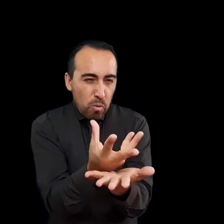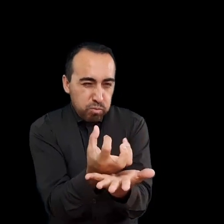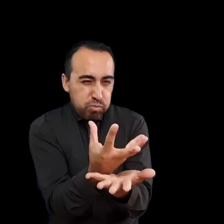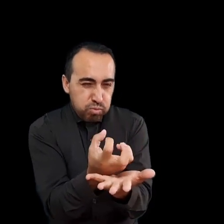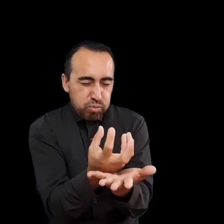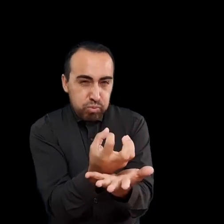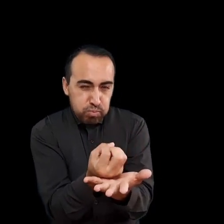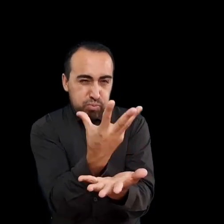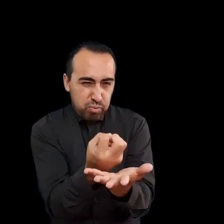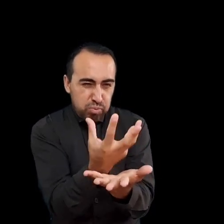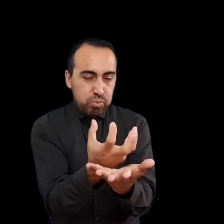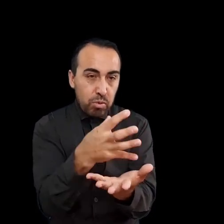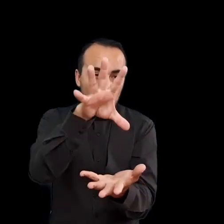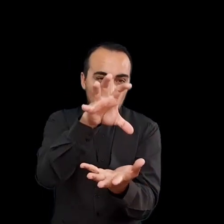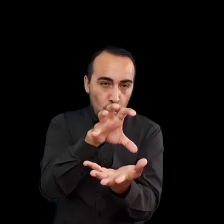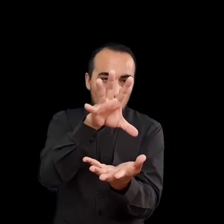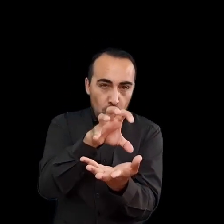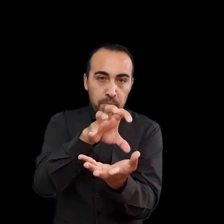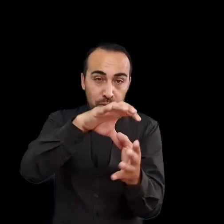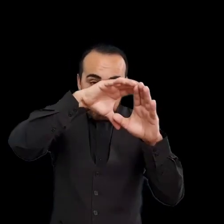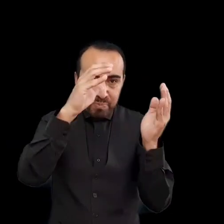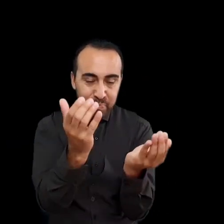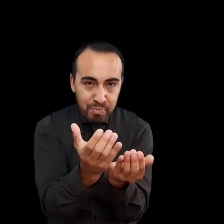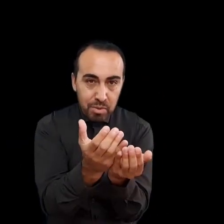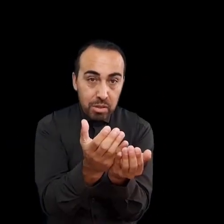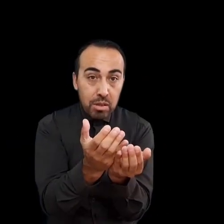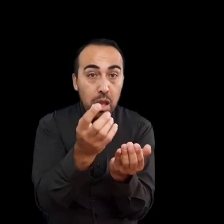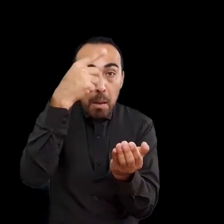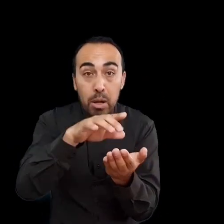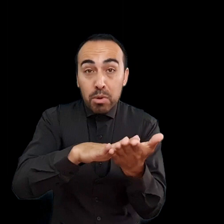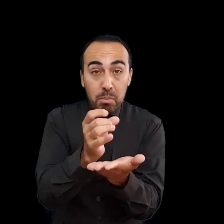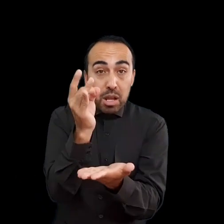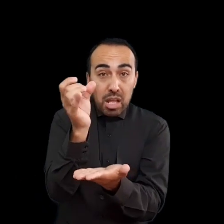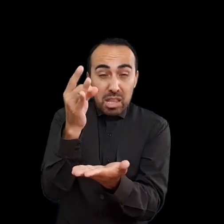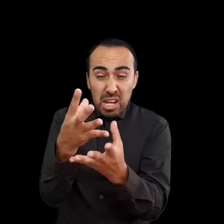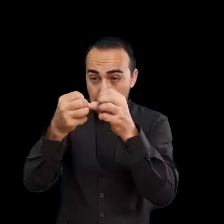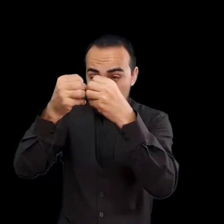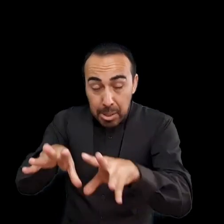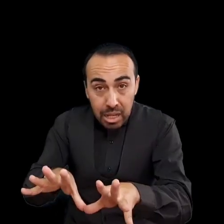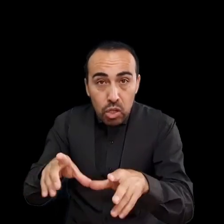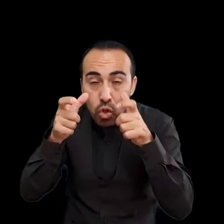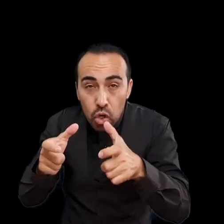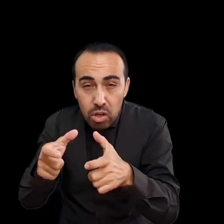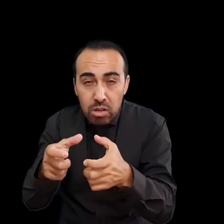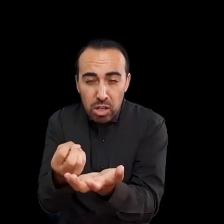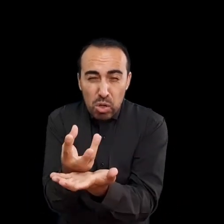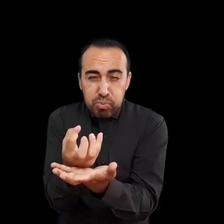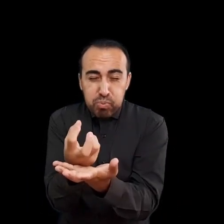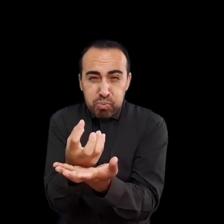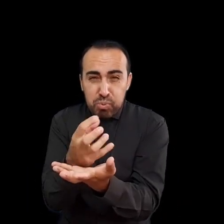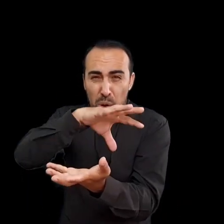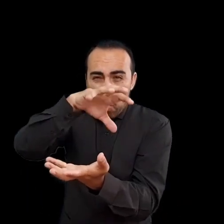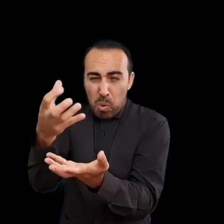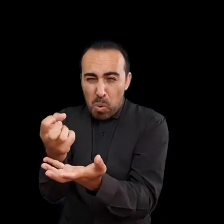gravedad. Cuando este equilibrio se pierde, la estrella evoluciona y una forma de hacerlo es explotando como una